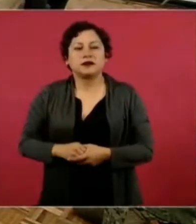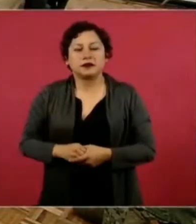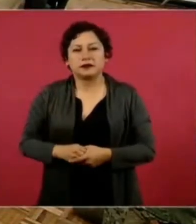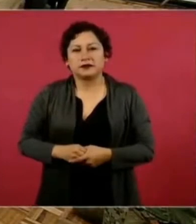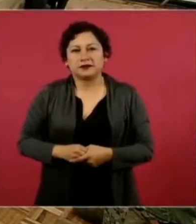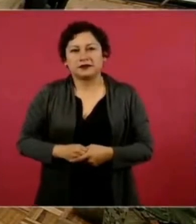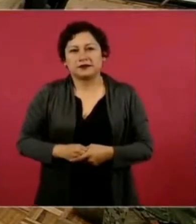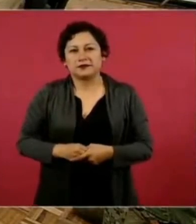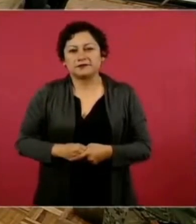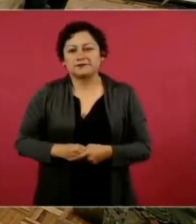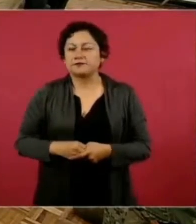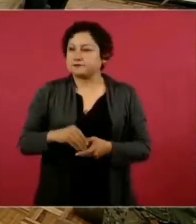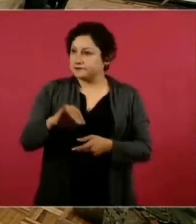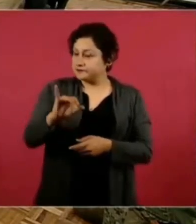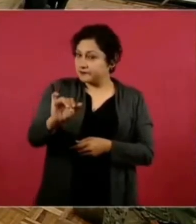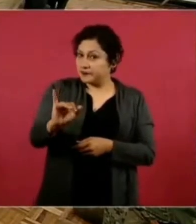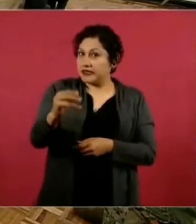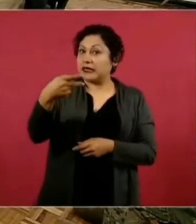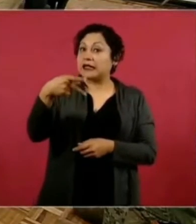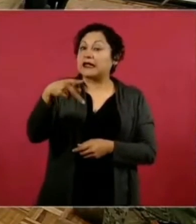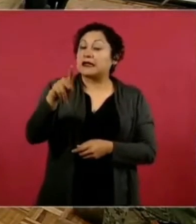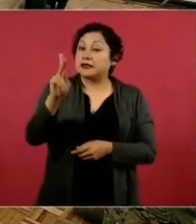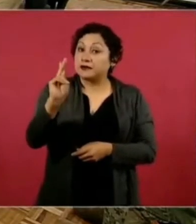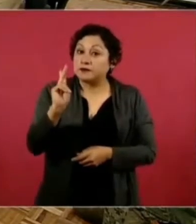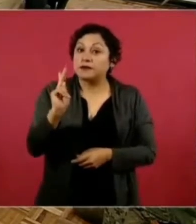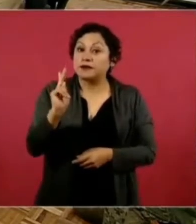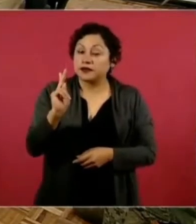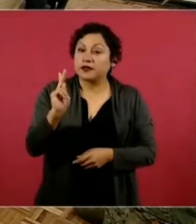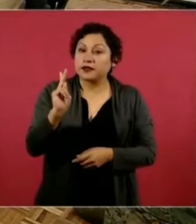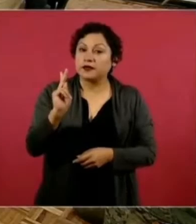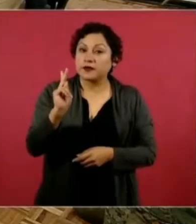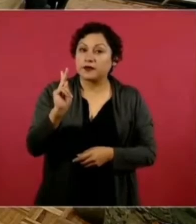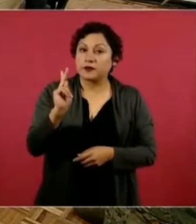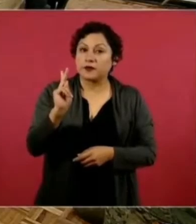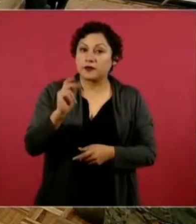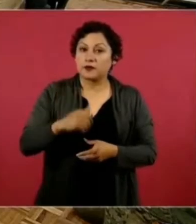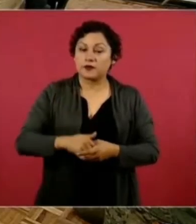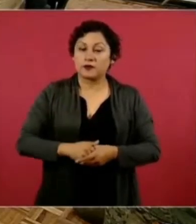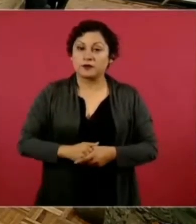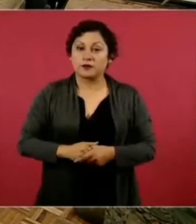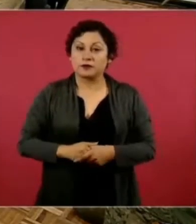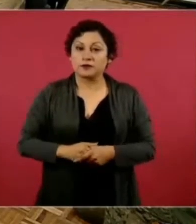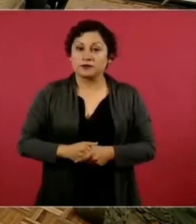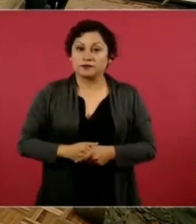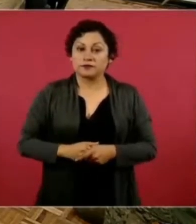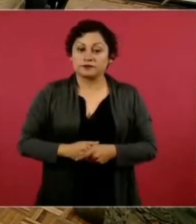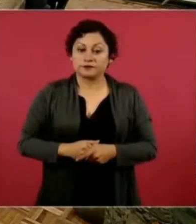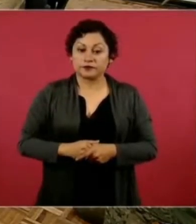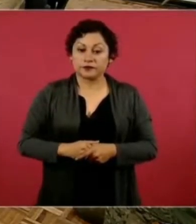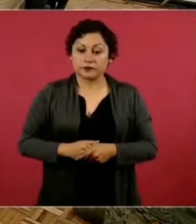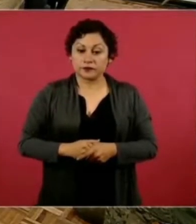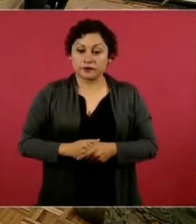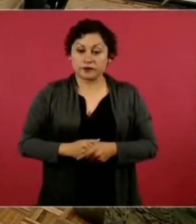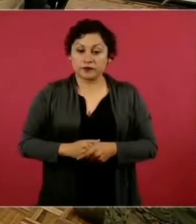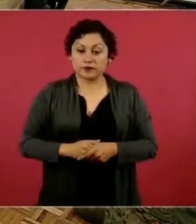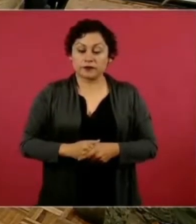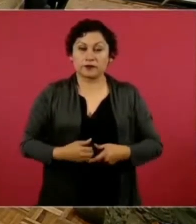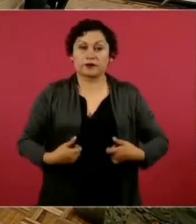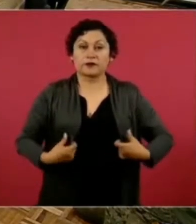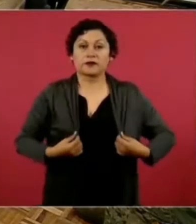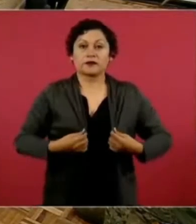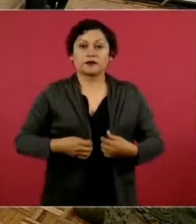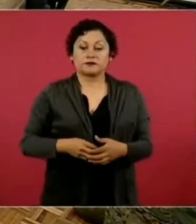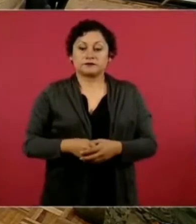Pero había unos personajes, estoy hablando de hace